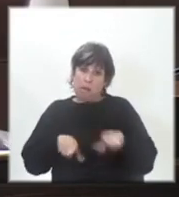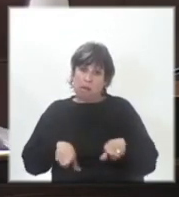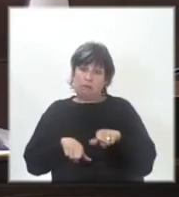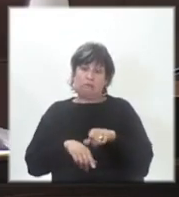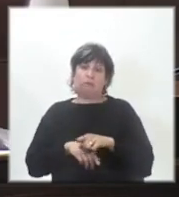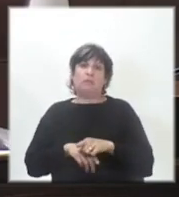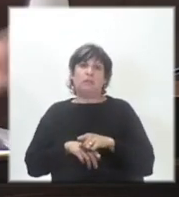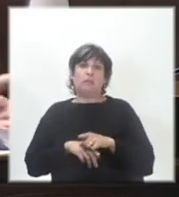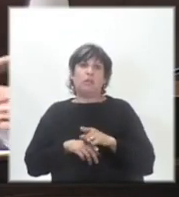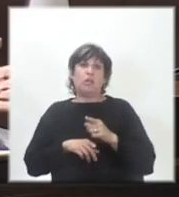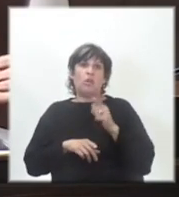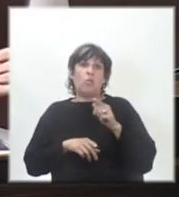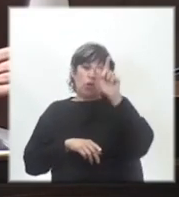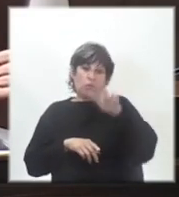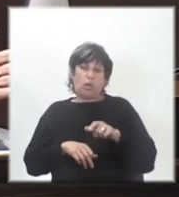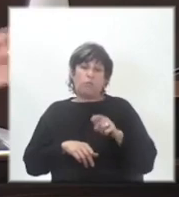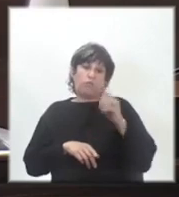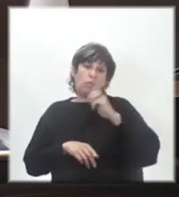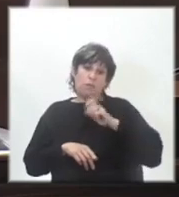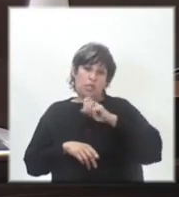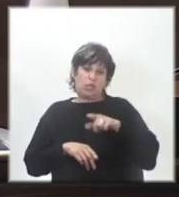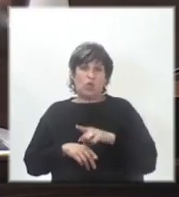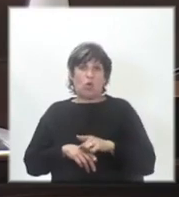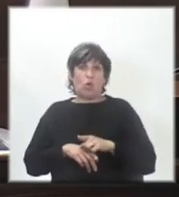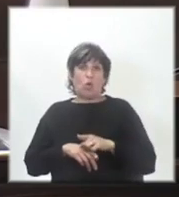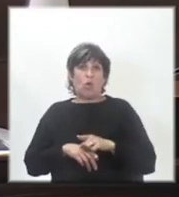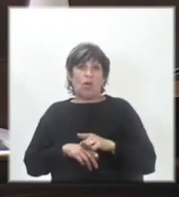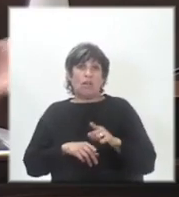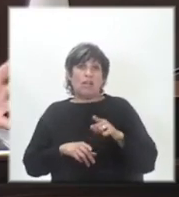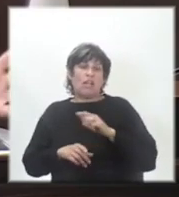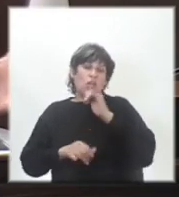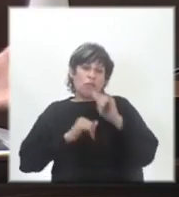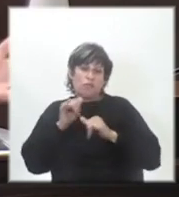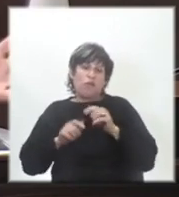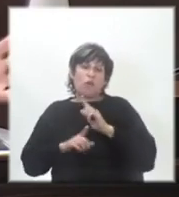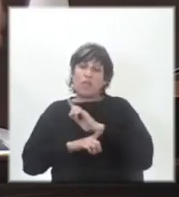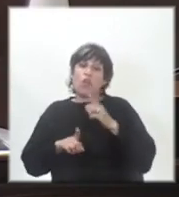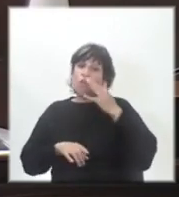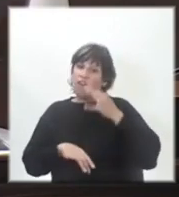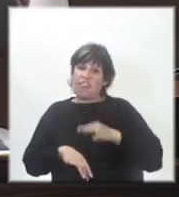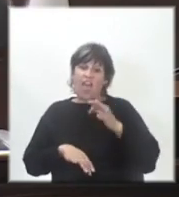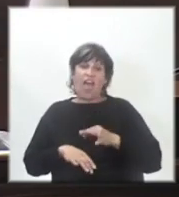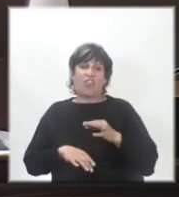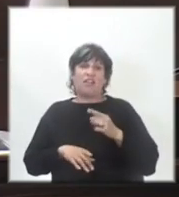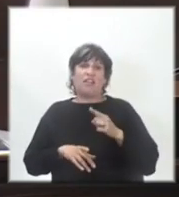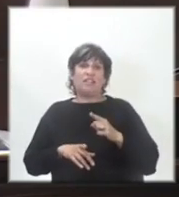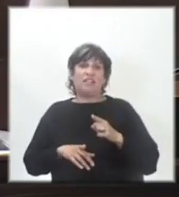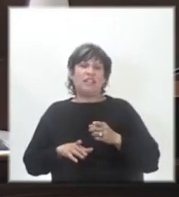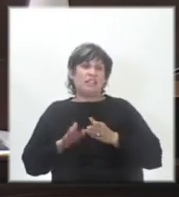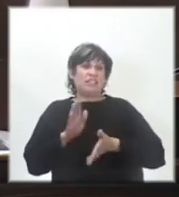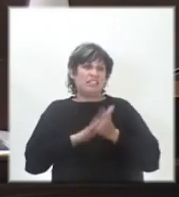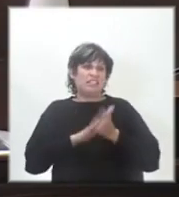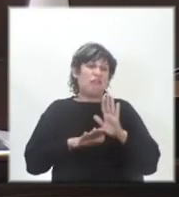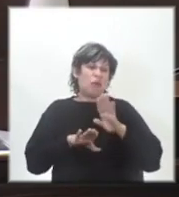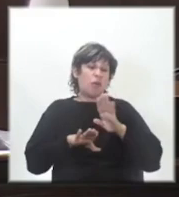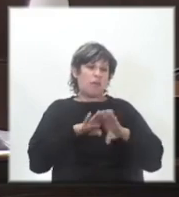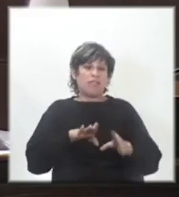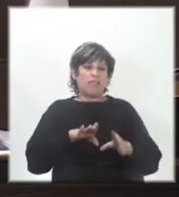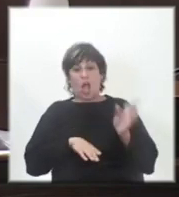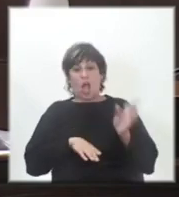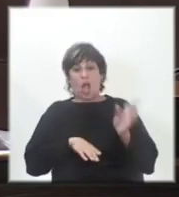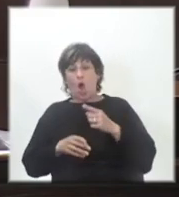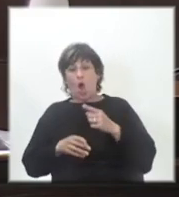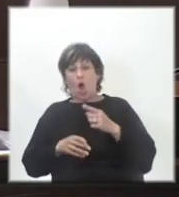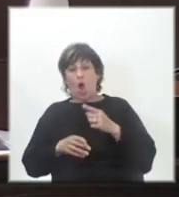Porque alguien mintió, presidente. Alguien dio un informe que no es cierto. Salió por la puerta o salió por la